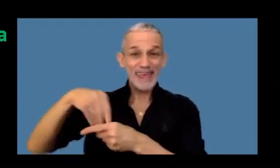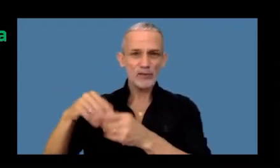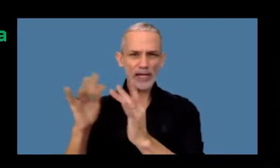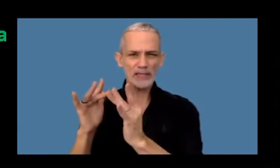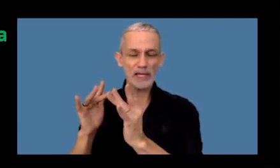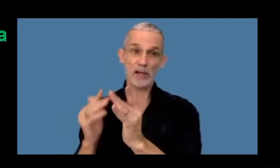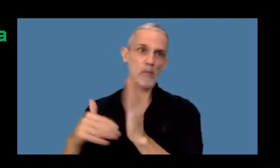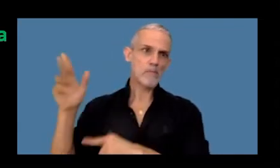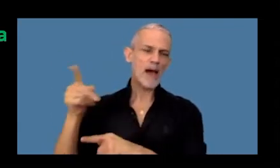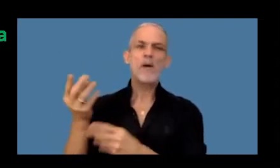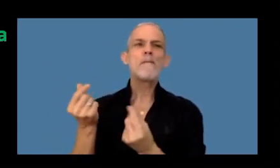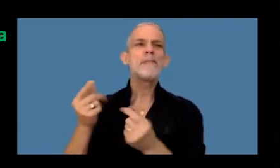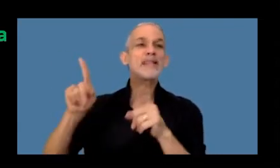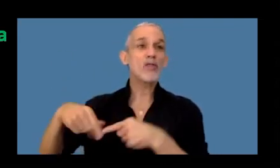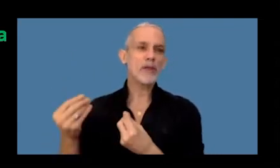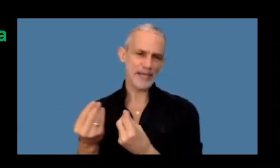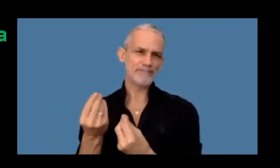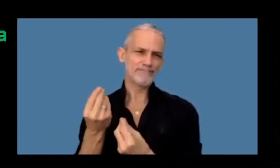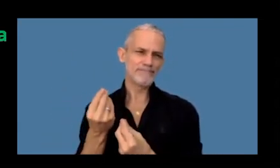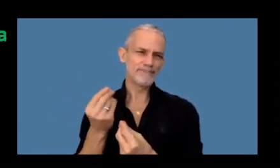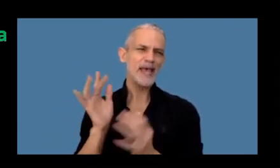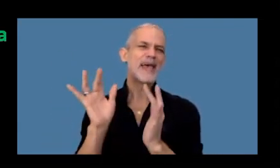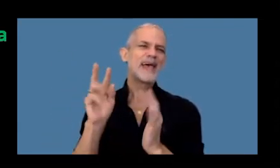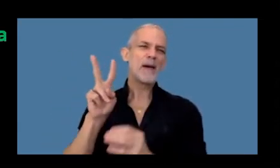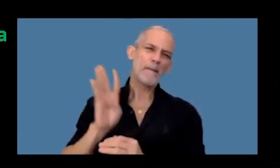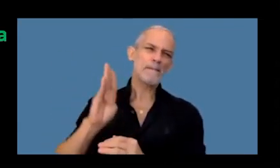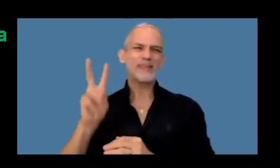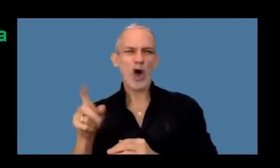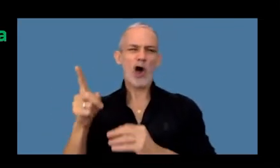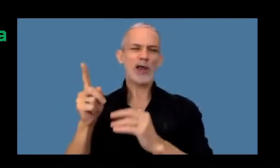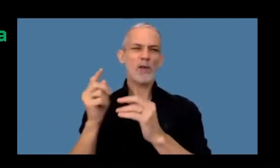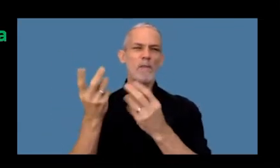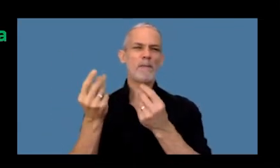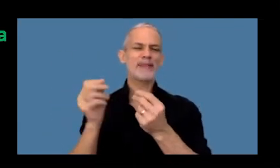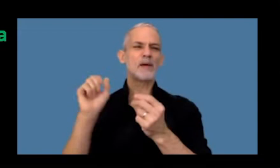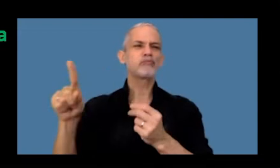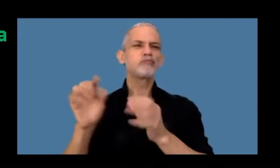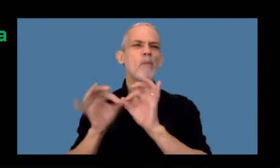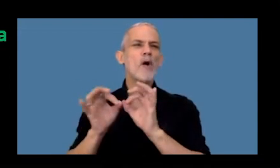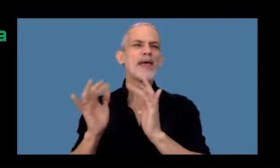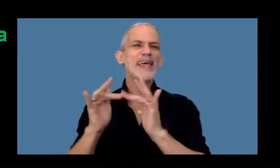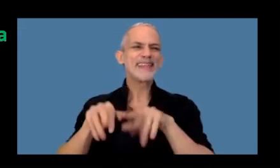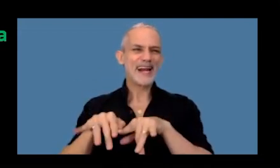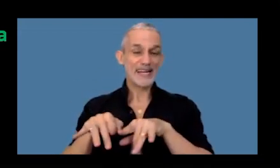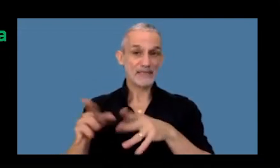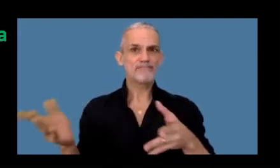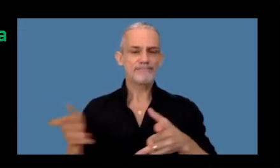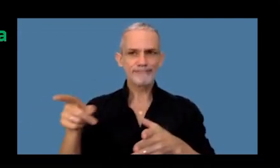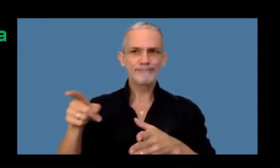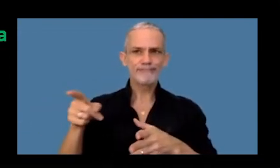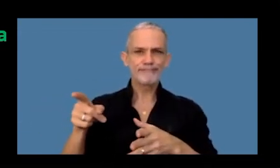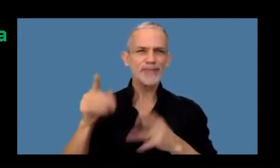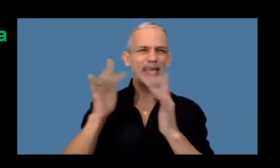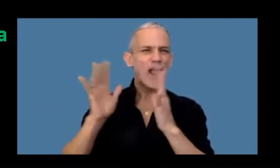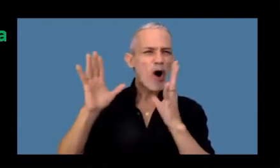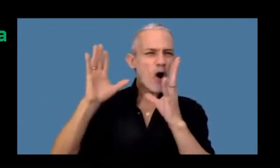otras cosas se financian con criptomonedas esta es una elaboración de foros de la dark web no